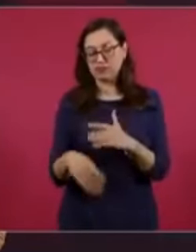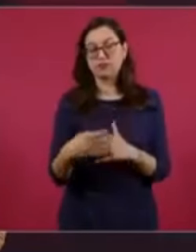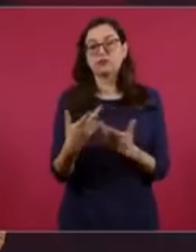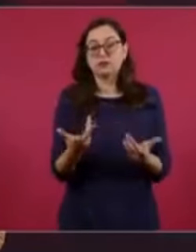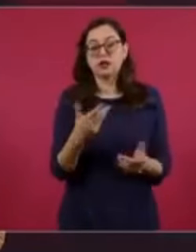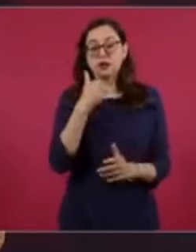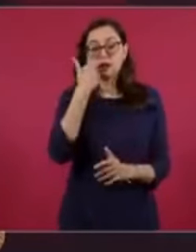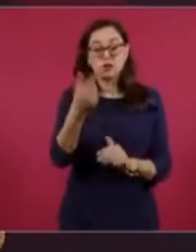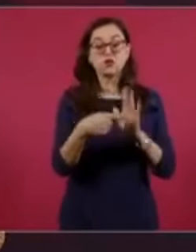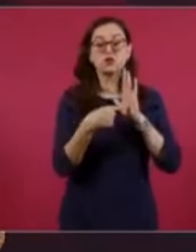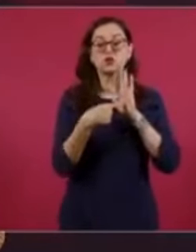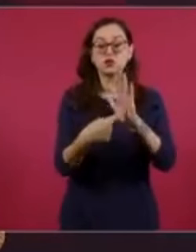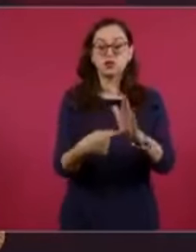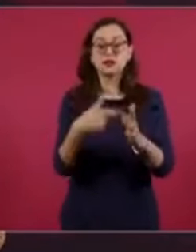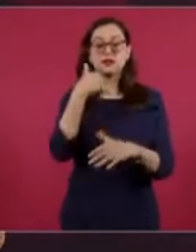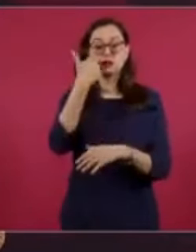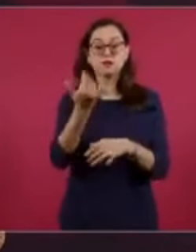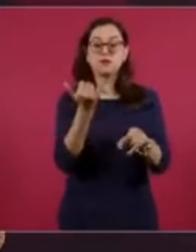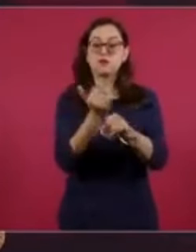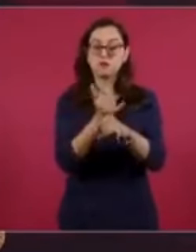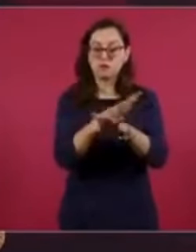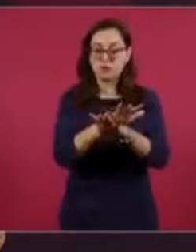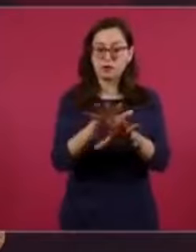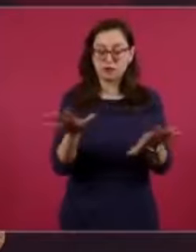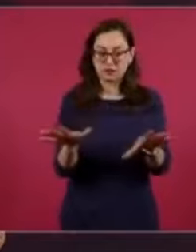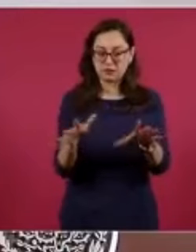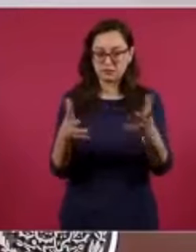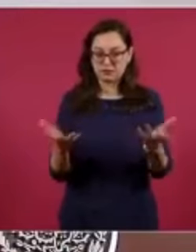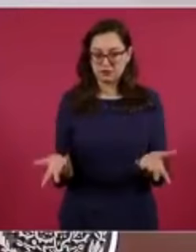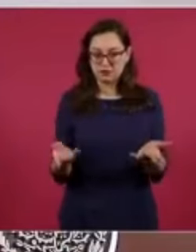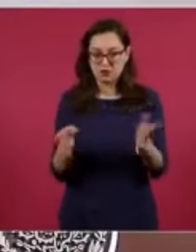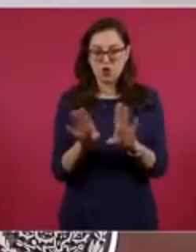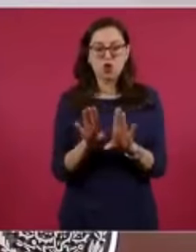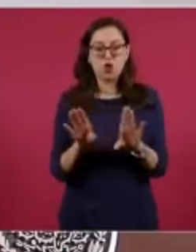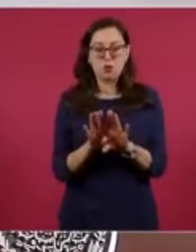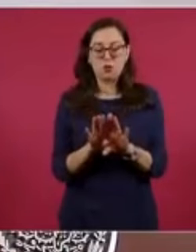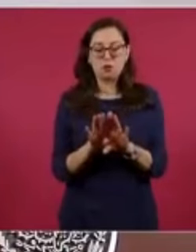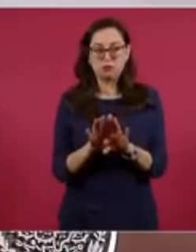vamos a dejar este proyecto,